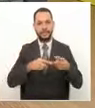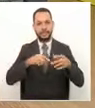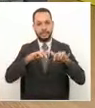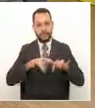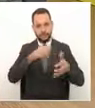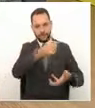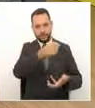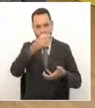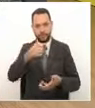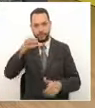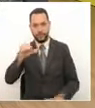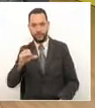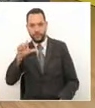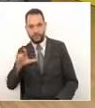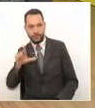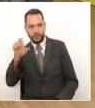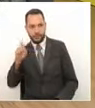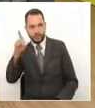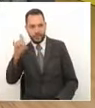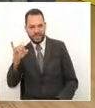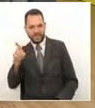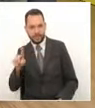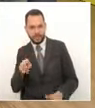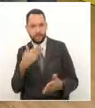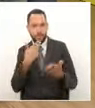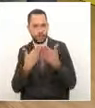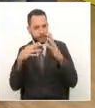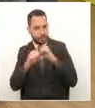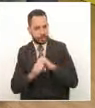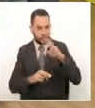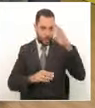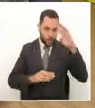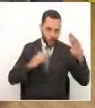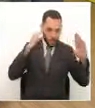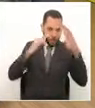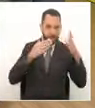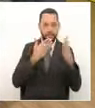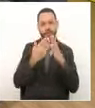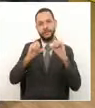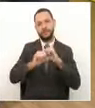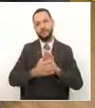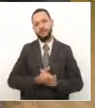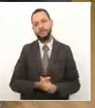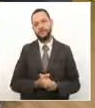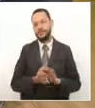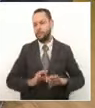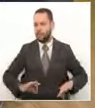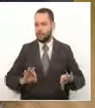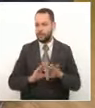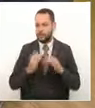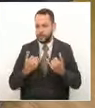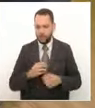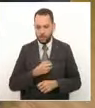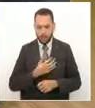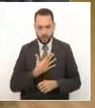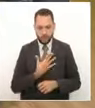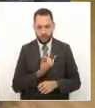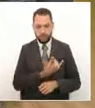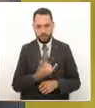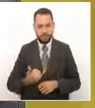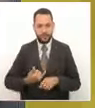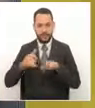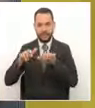Buenas noches, bienvenidos. Muchas gracias, buenas noches. Bueno, tenemos la posibilidad de tener aquí a nuestro